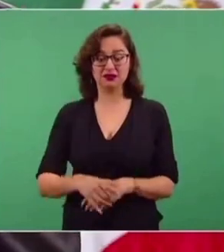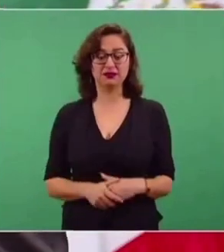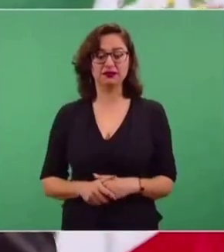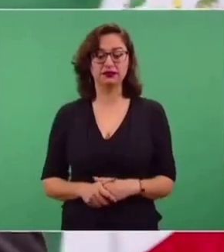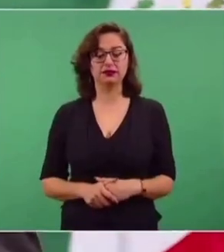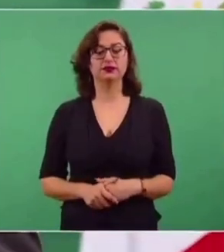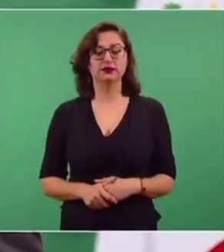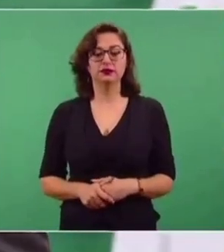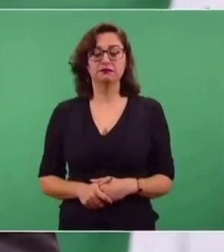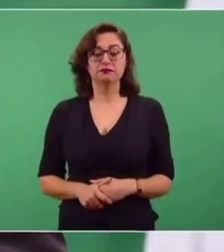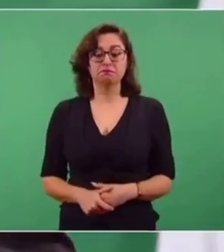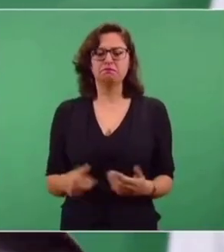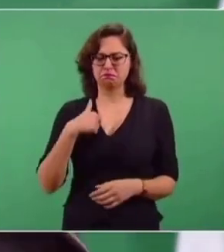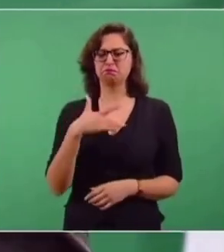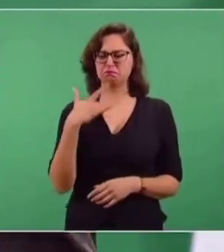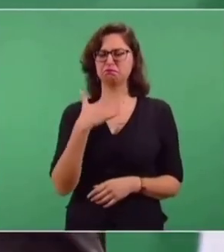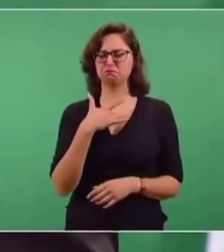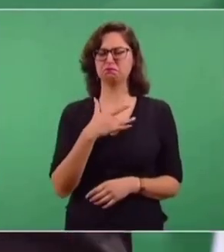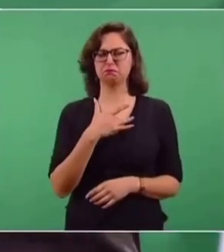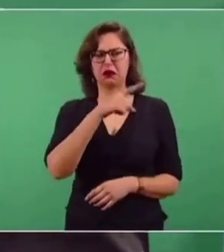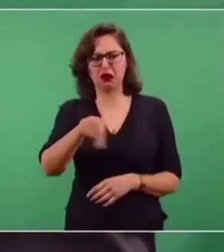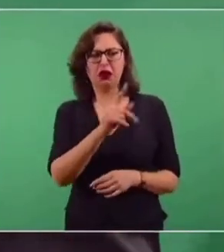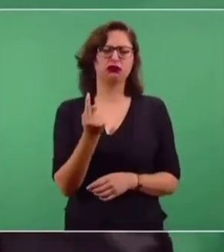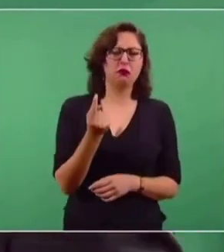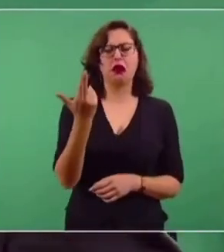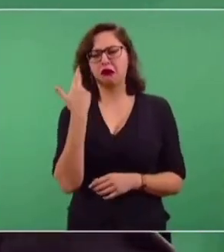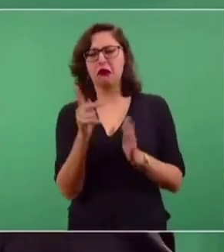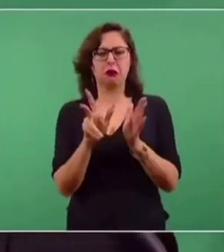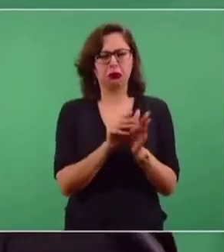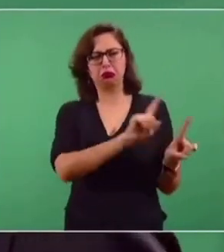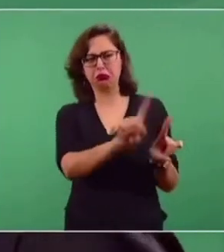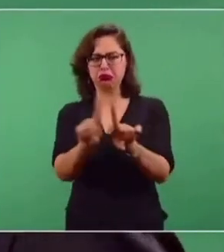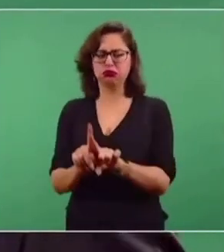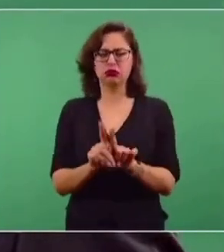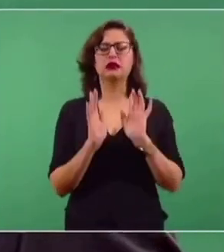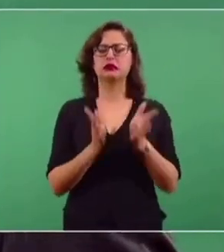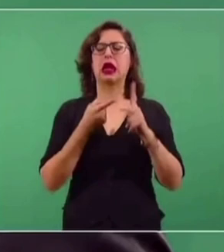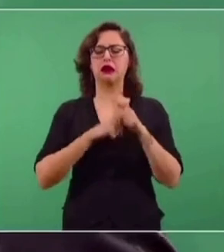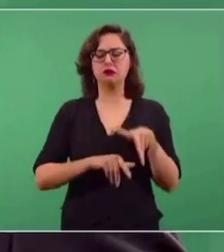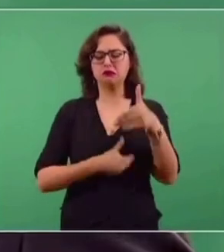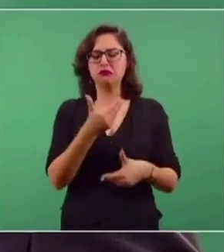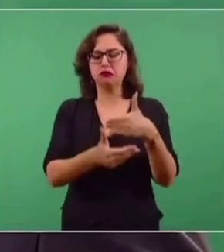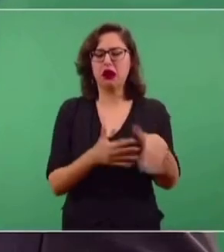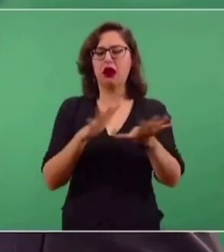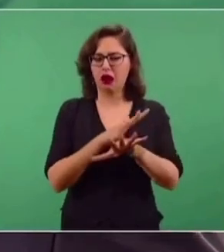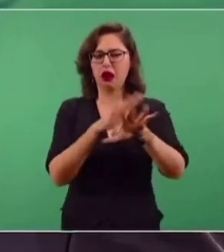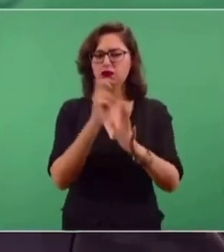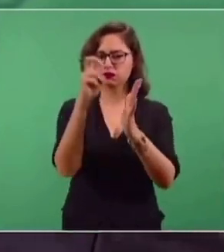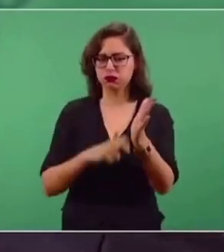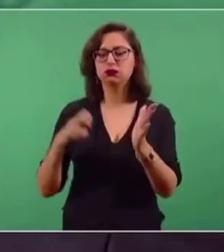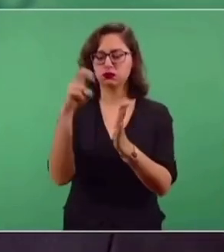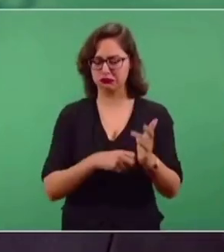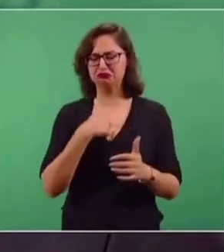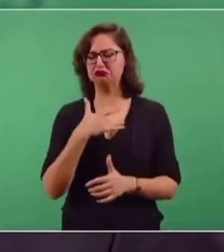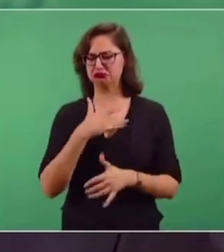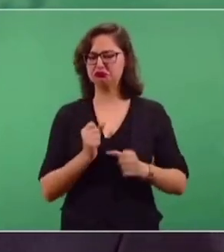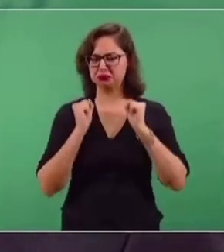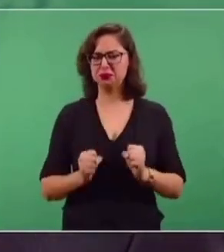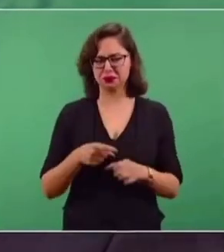Y yo estoy seguro que también los medios están llevando a cabo un proceso de reforma, de cambio,